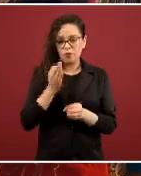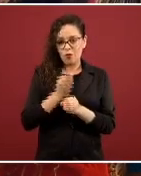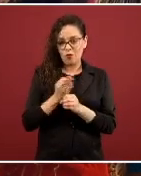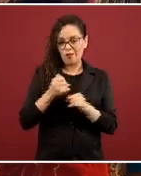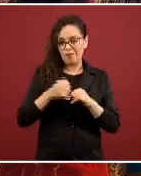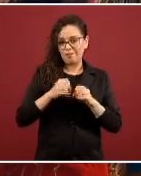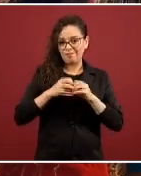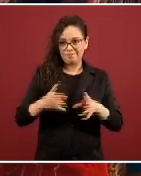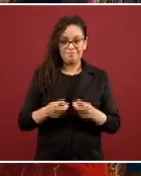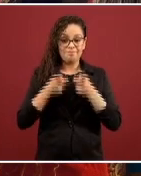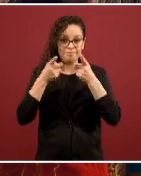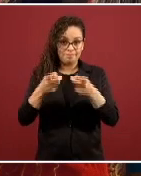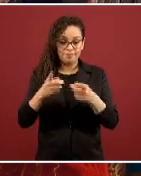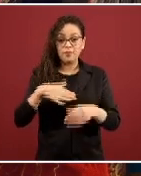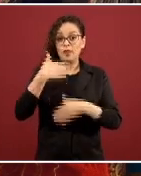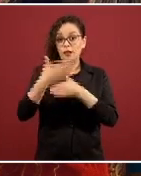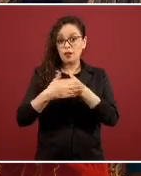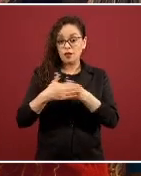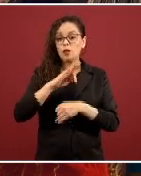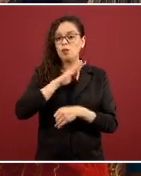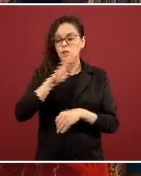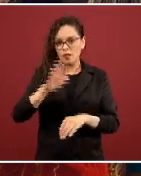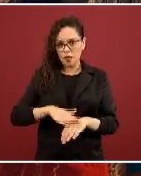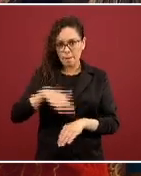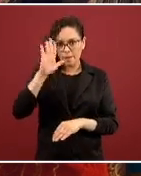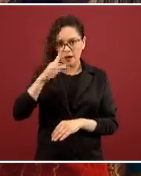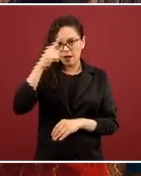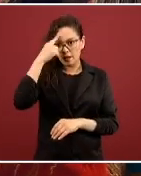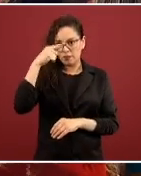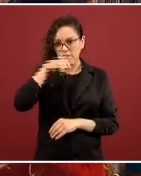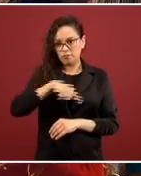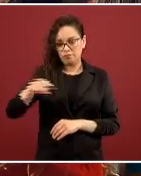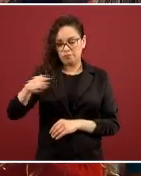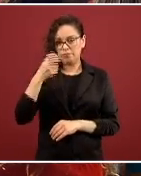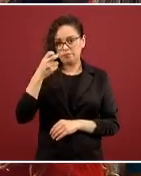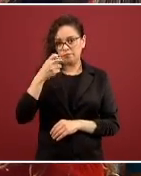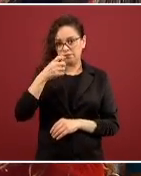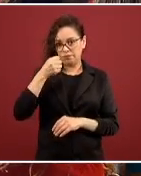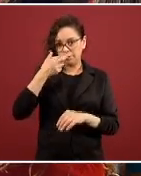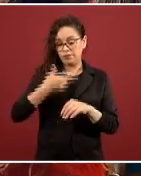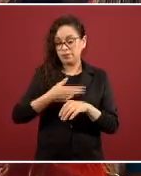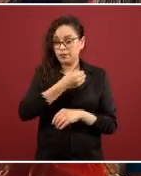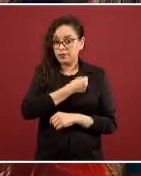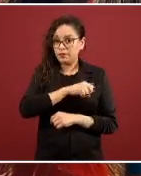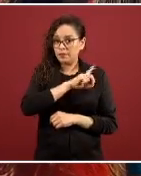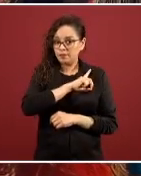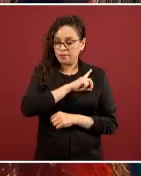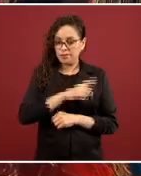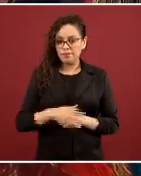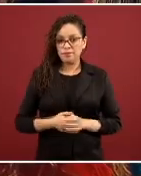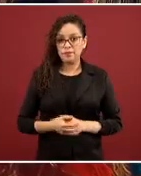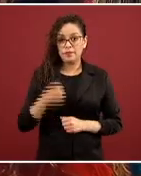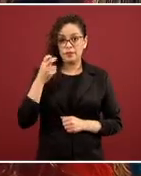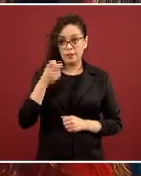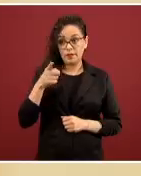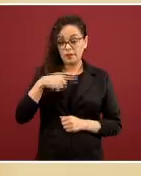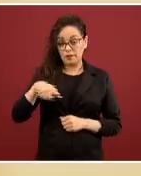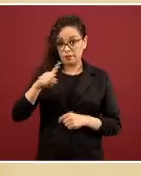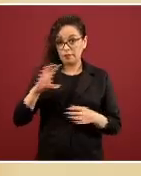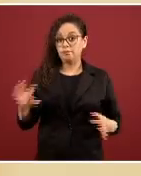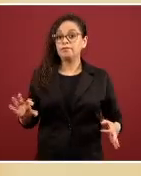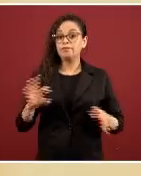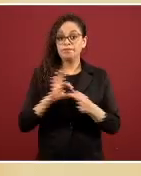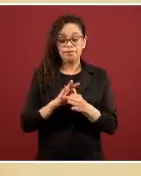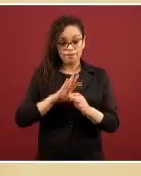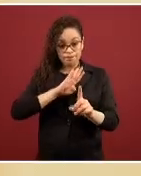y habrá más información disponible para la Secretaría. La operación la lleva la Secretaría de Salud, que queda muy claro. El enlace específico